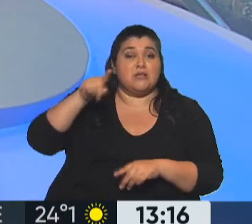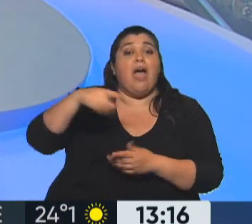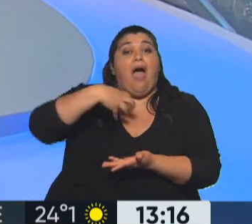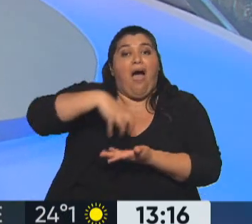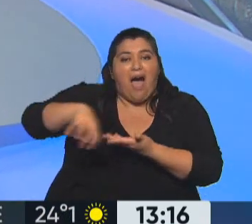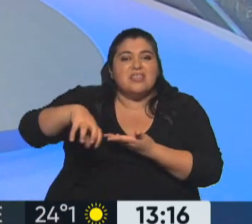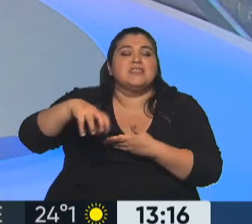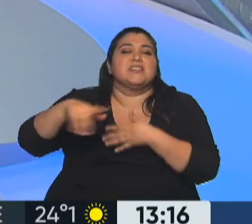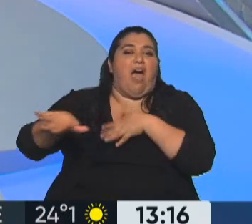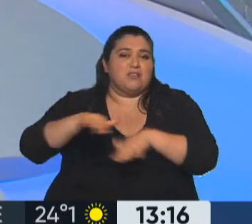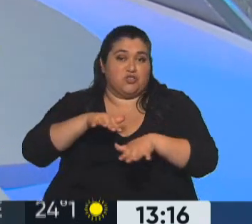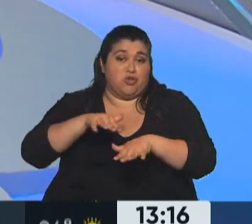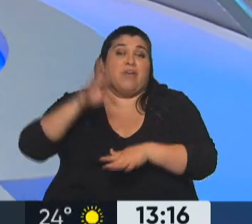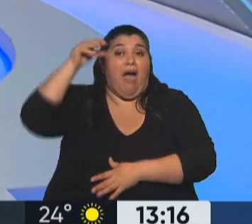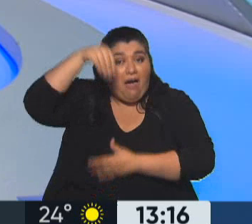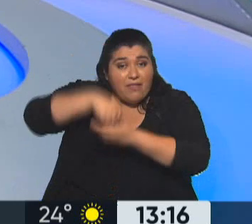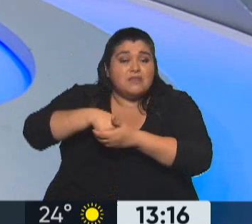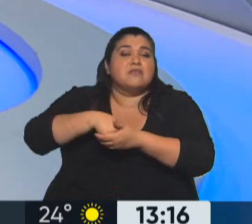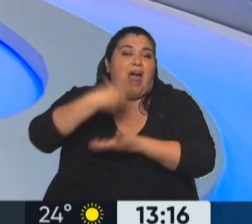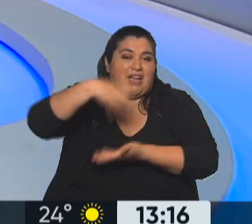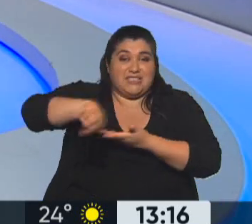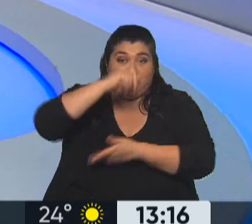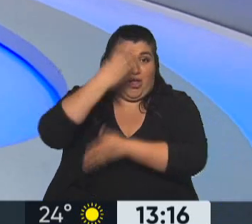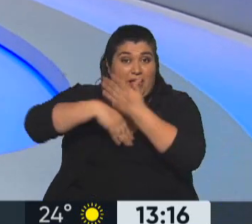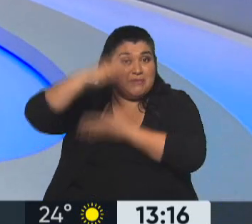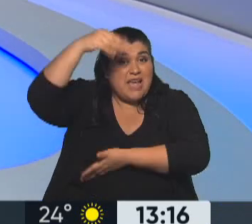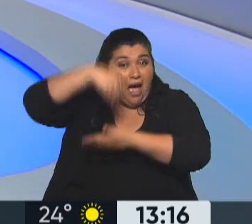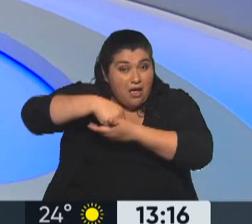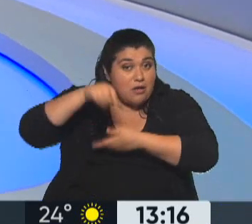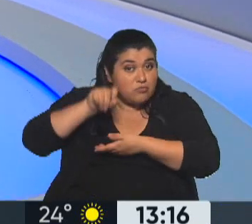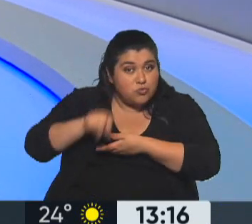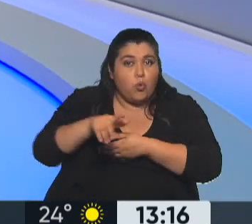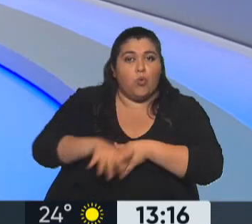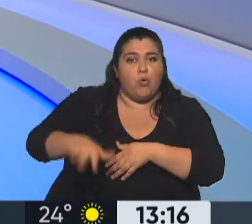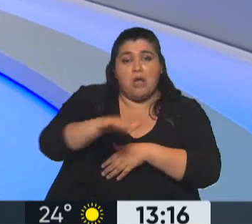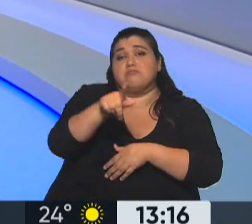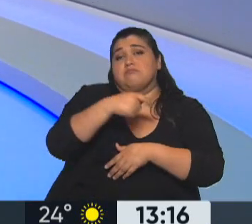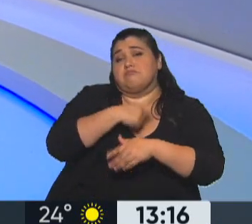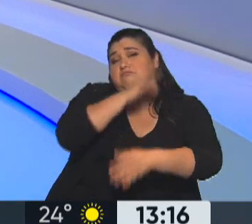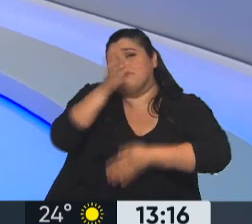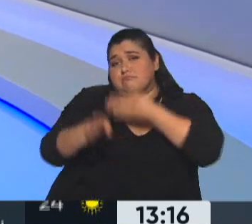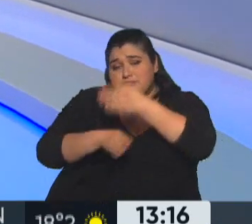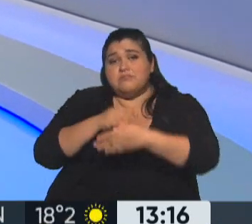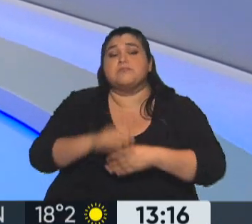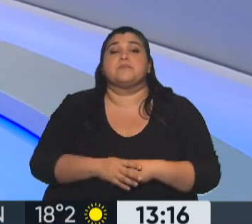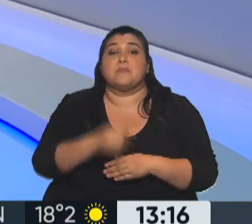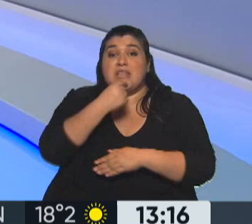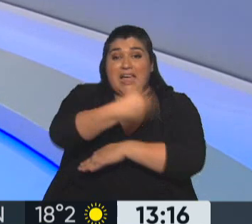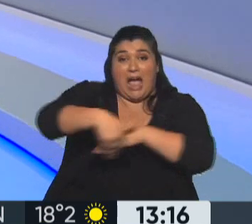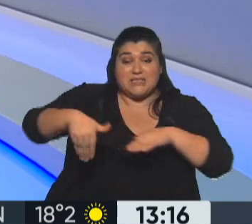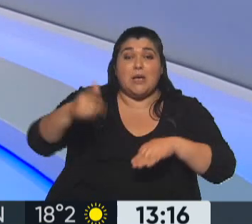Acción, que es en el predio de la Agencia Nacional de Discapacidad, para todos aquellos que quieran acercarse, en la intersección de las calles